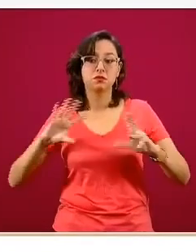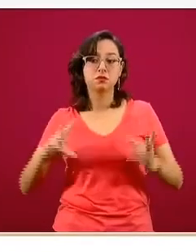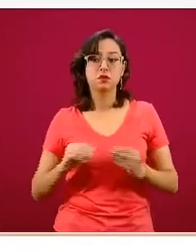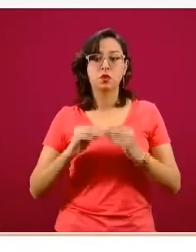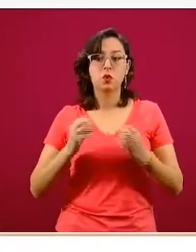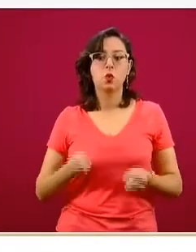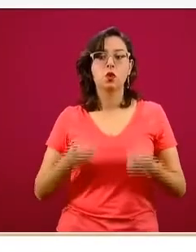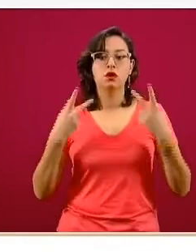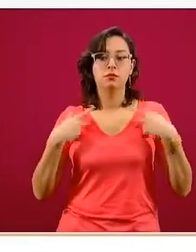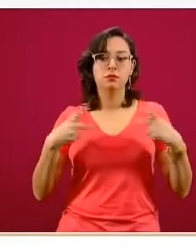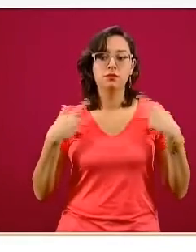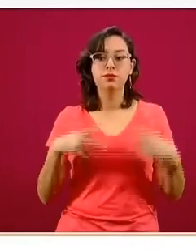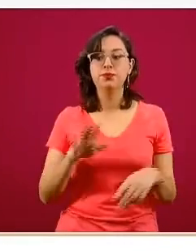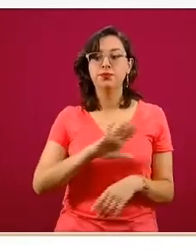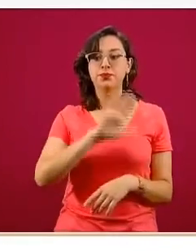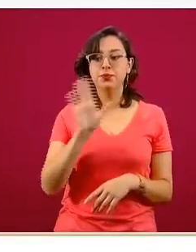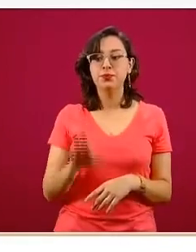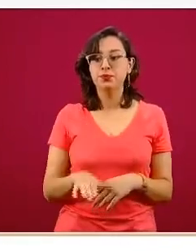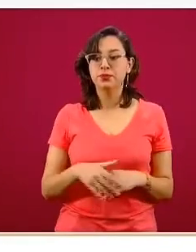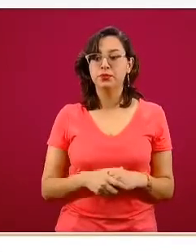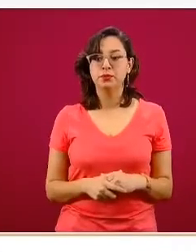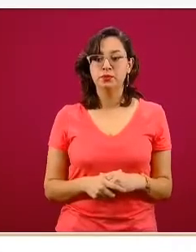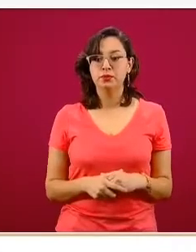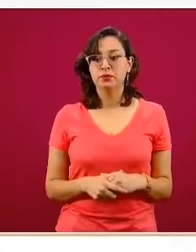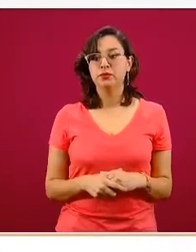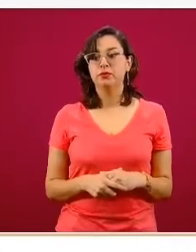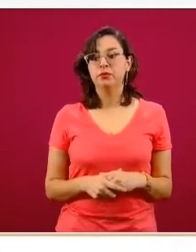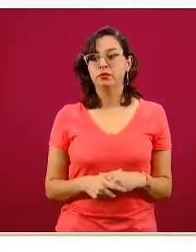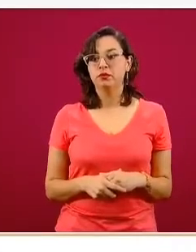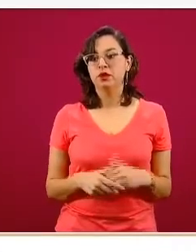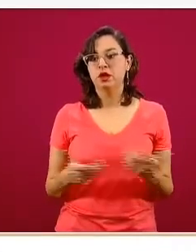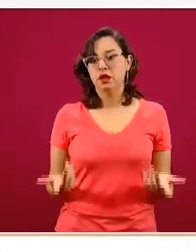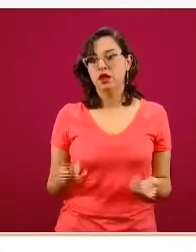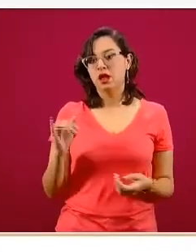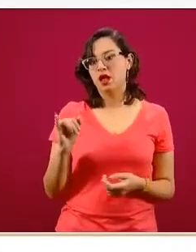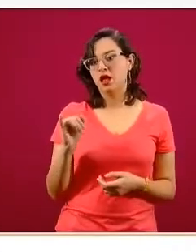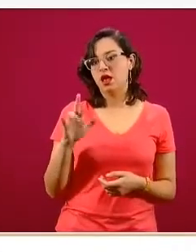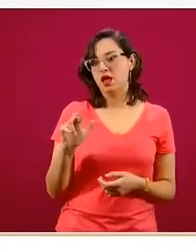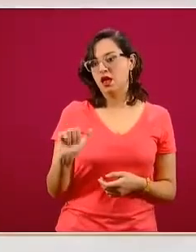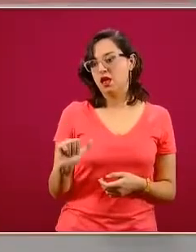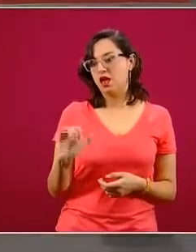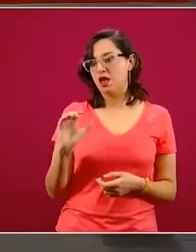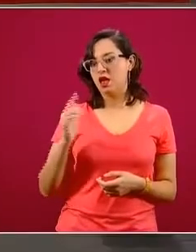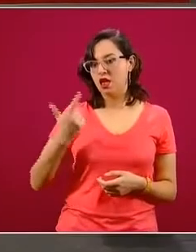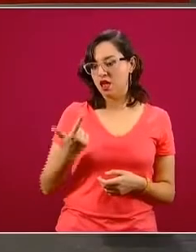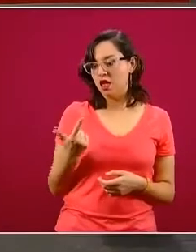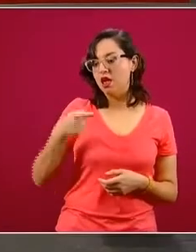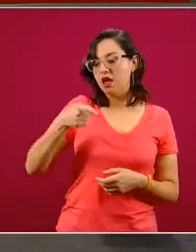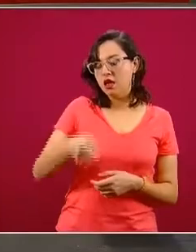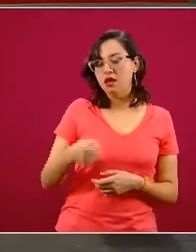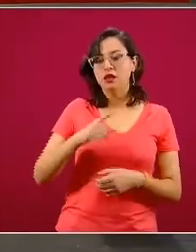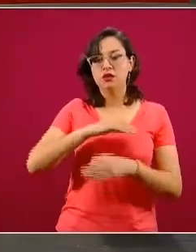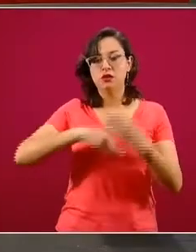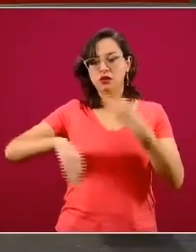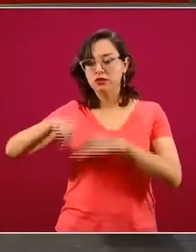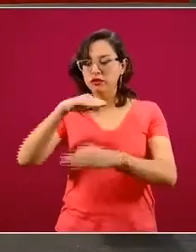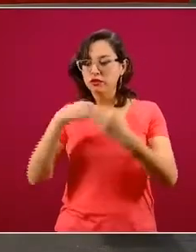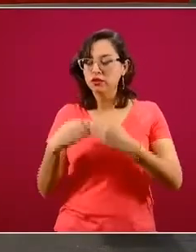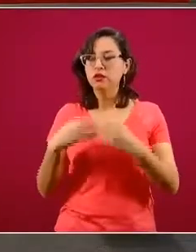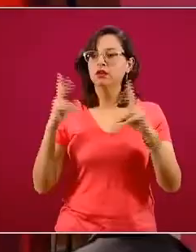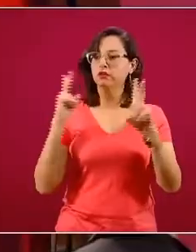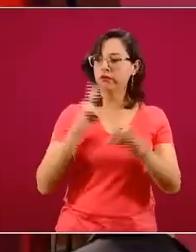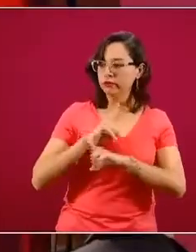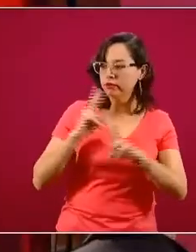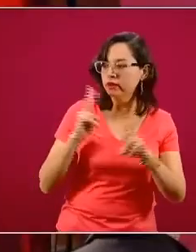defunciones que están ocurriendo. Estamos aquí hablando de defunciones por IRAJ, es decir, todas aquellas infecciones respiratorias agudas graves que